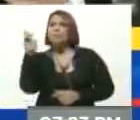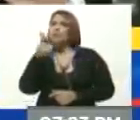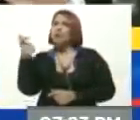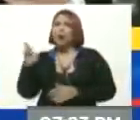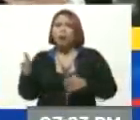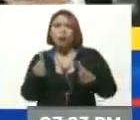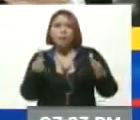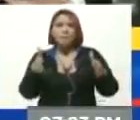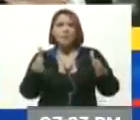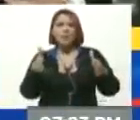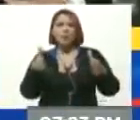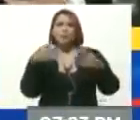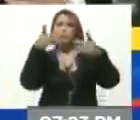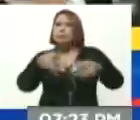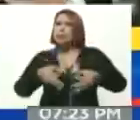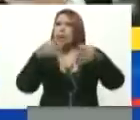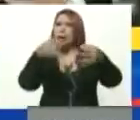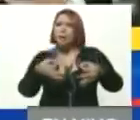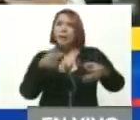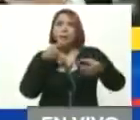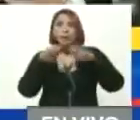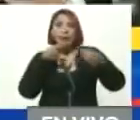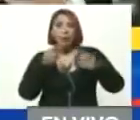el camino del diálogo siempre, permanente.